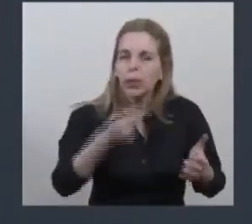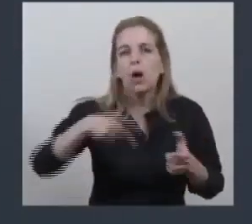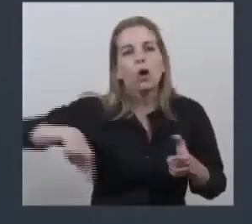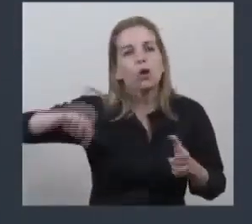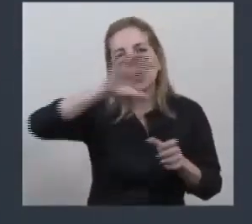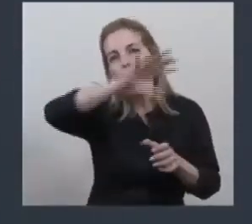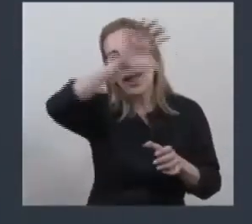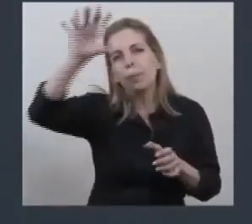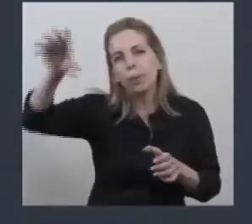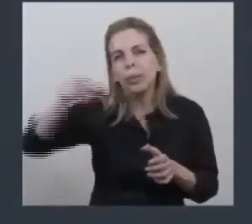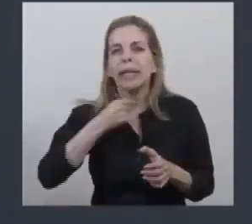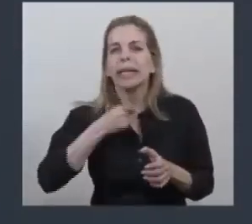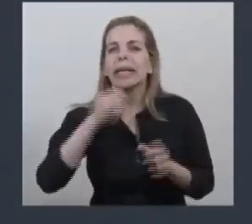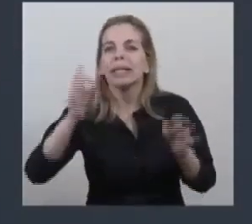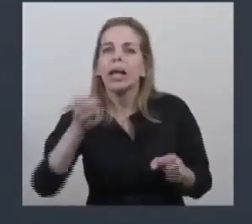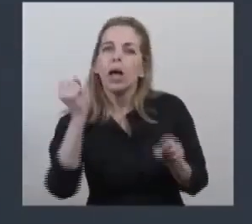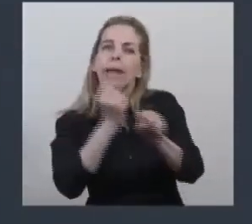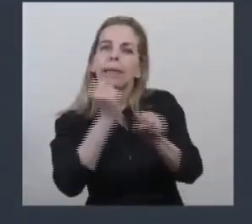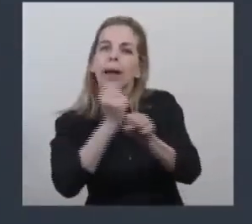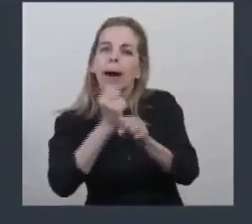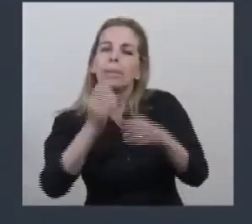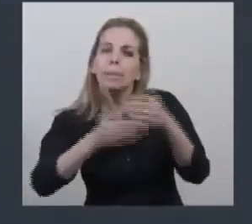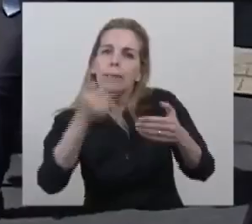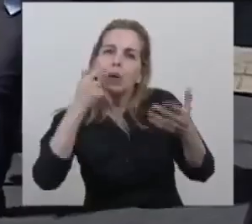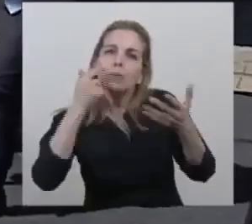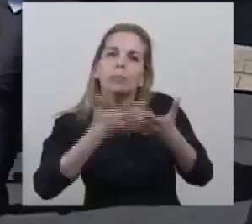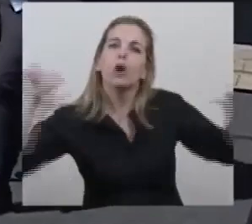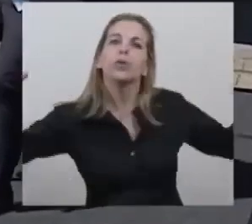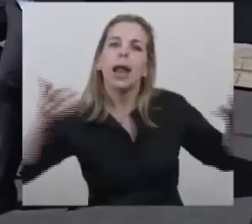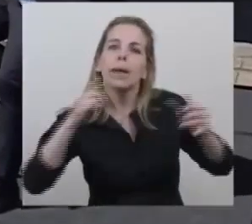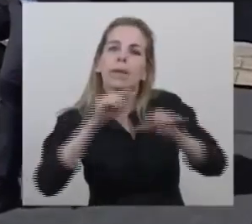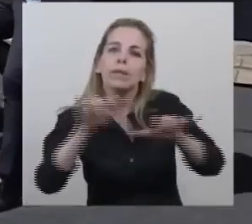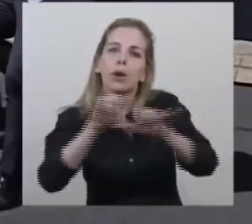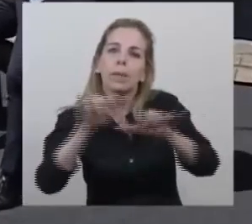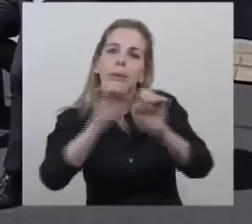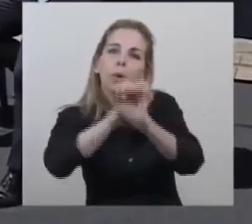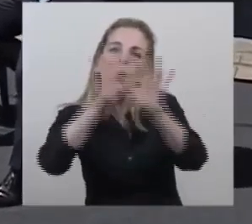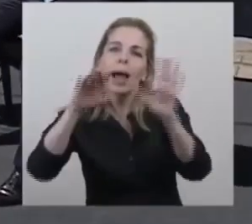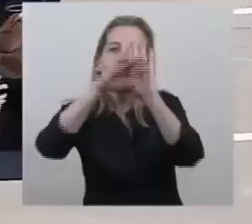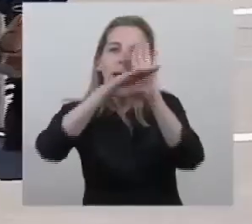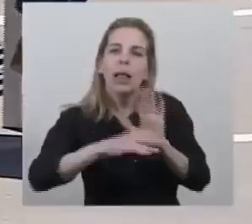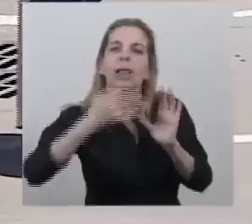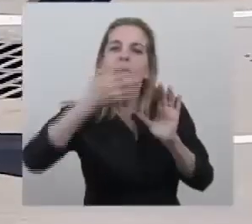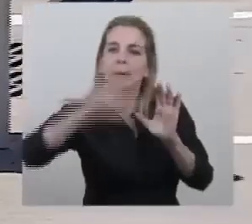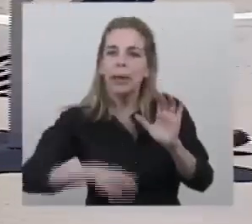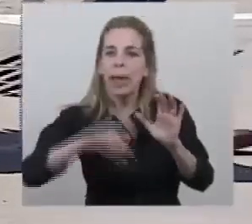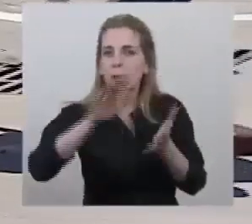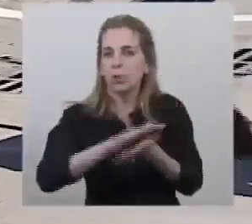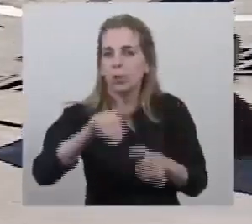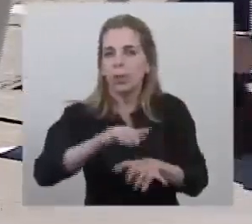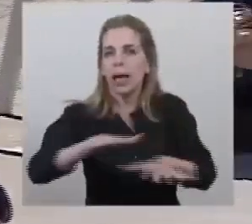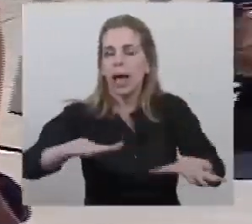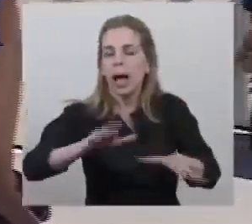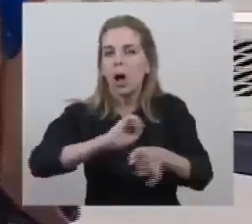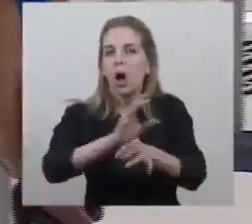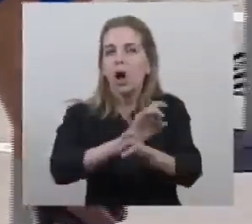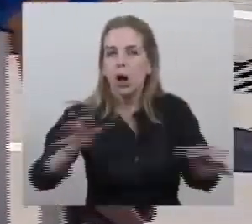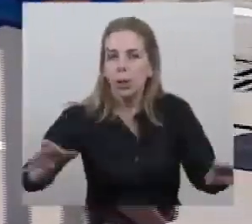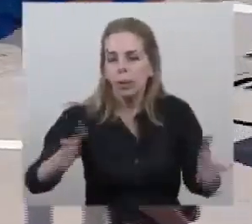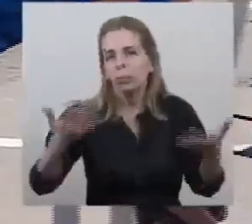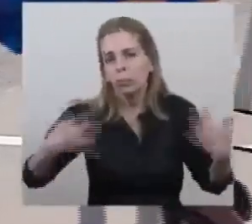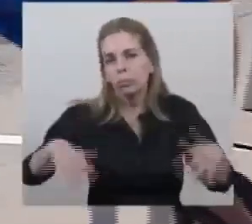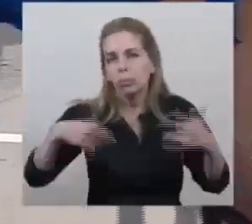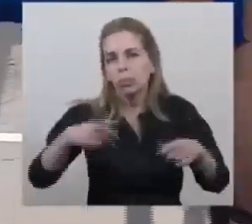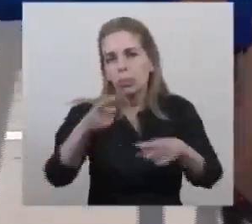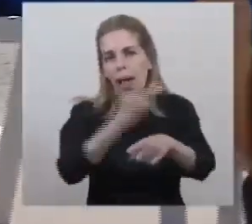provincias que quieran trabajar para poder mostrar las estadísticas reales de esta pandemia. Alberto, cuánto orgullo nos